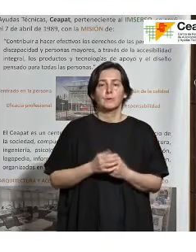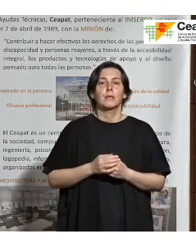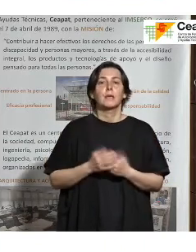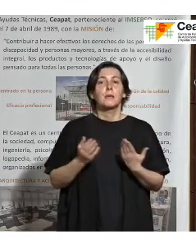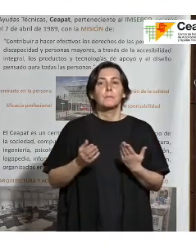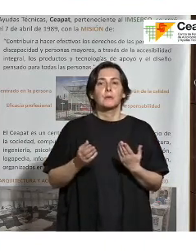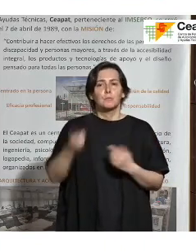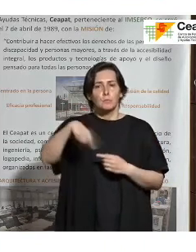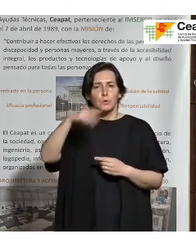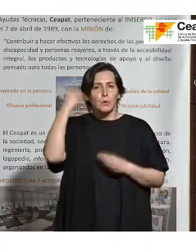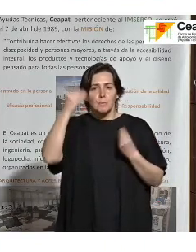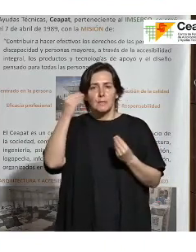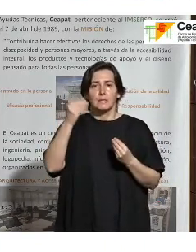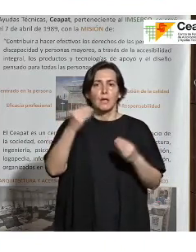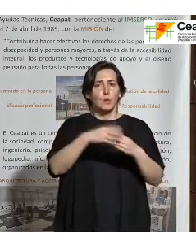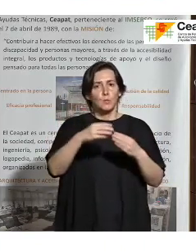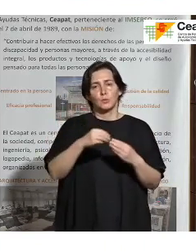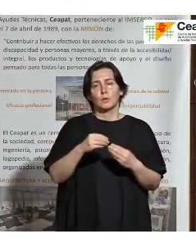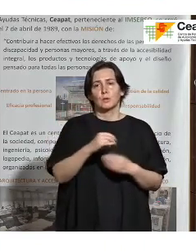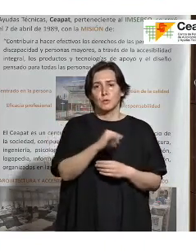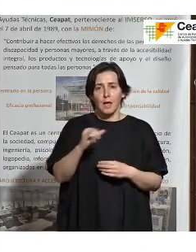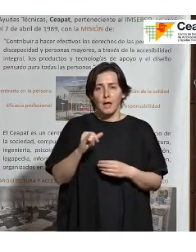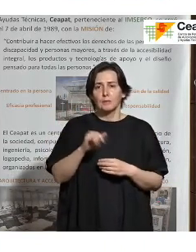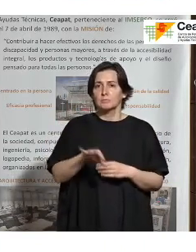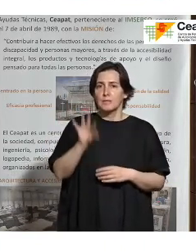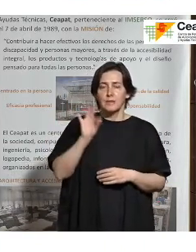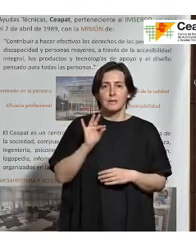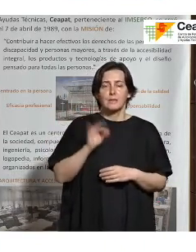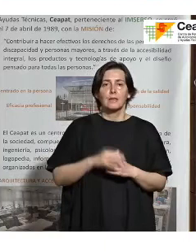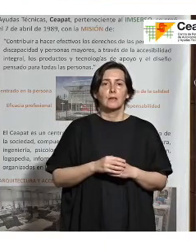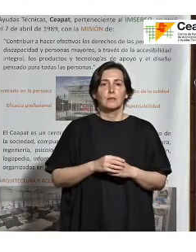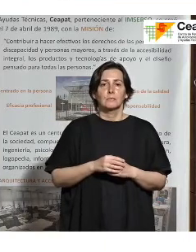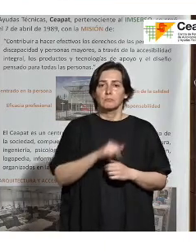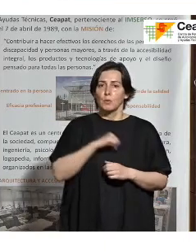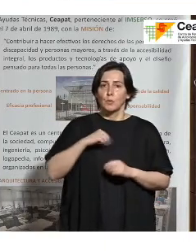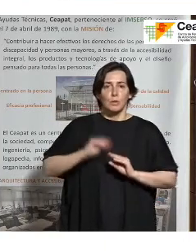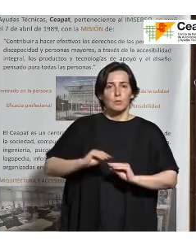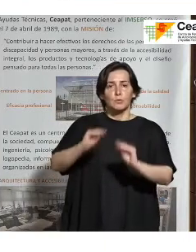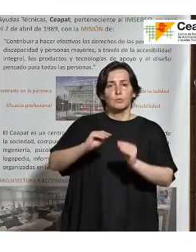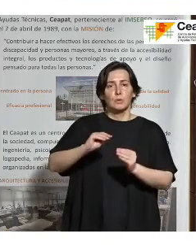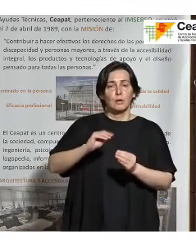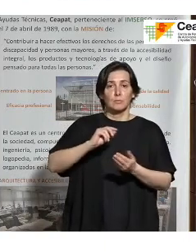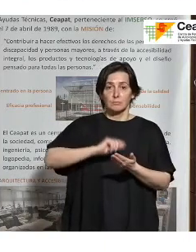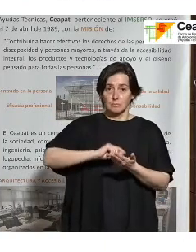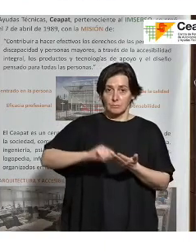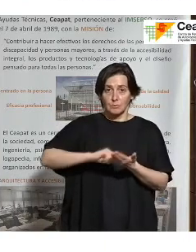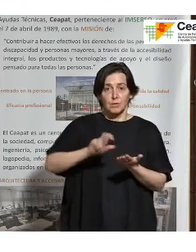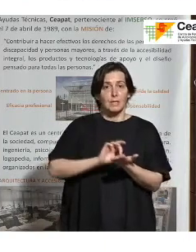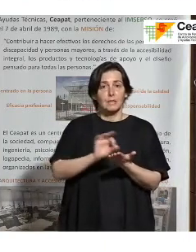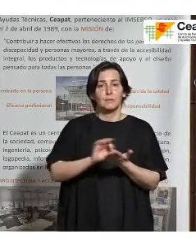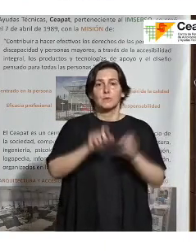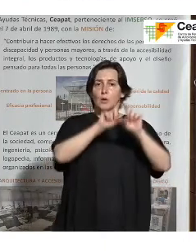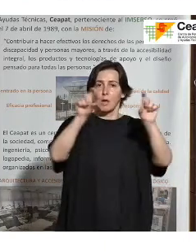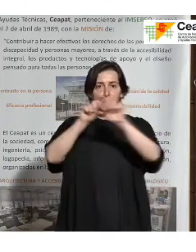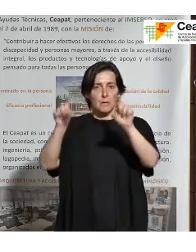que también hay personas usuarias de este servicio que deciden por su cuenta al contratar este servicio con alguna de las